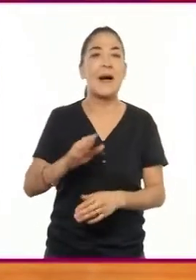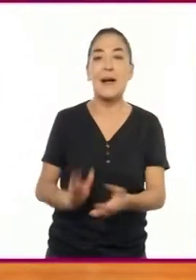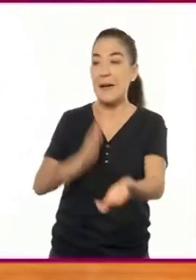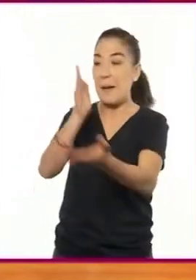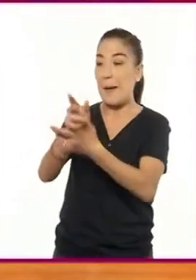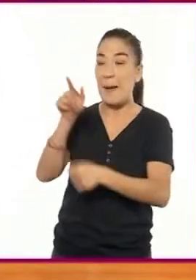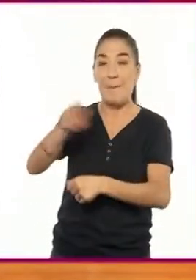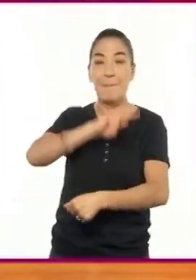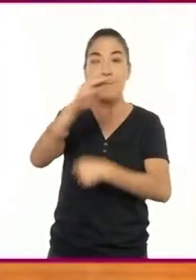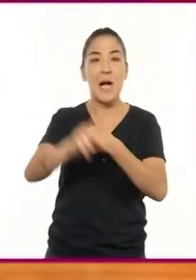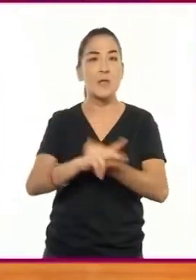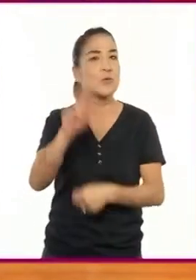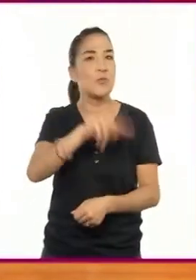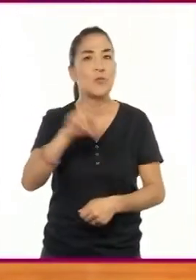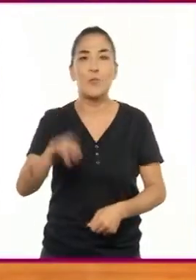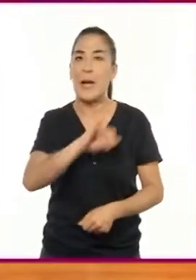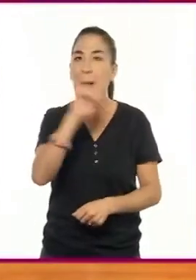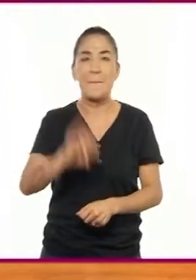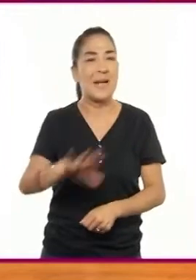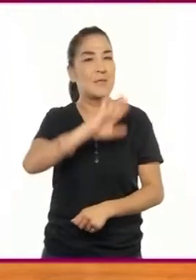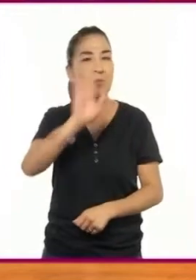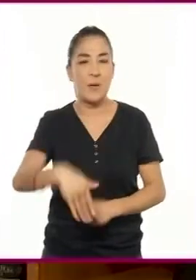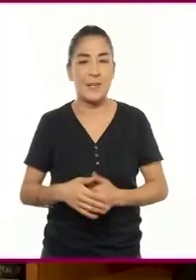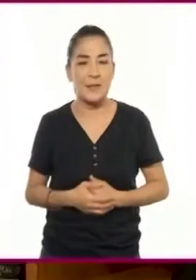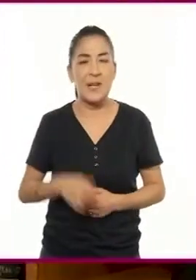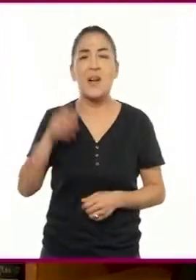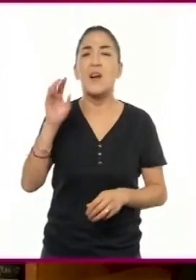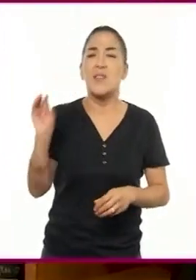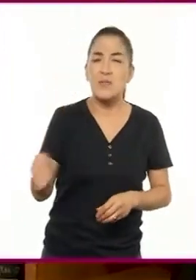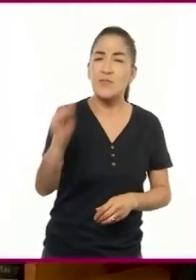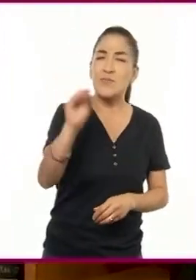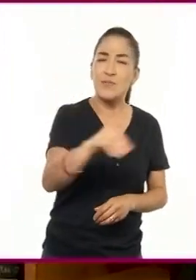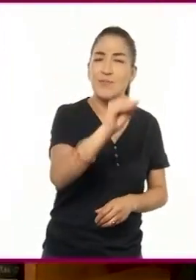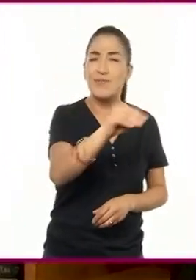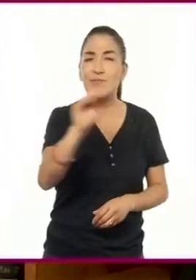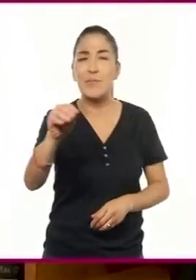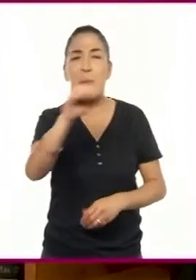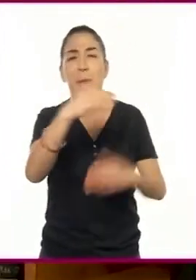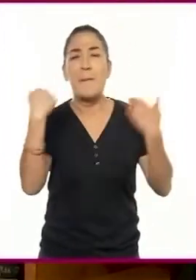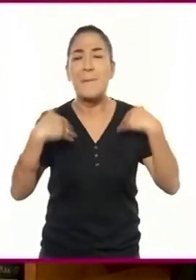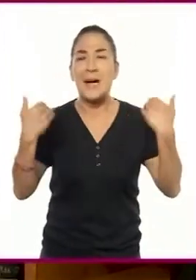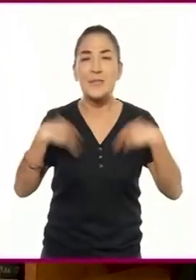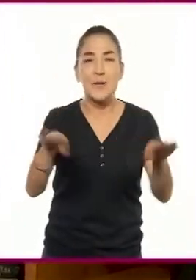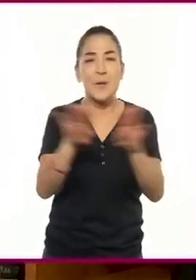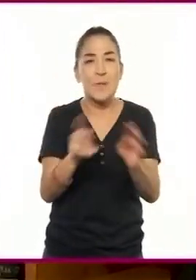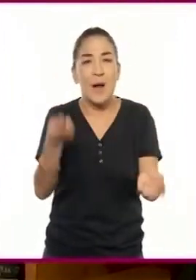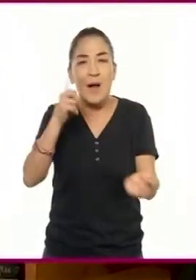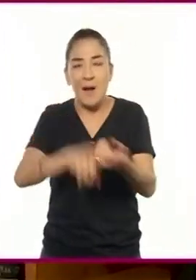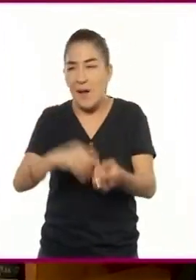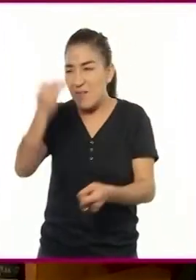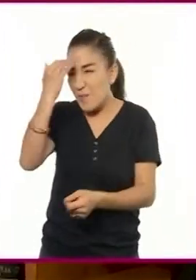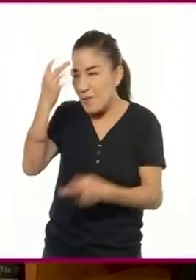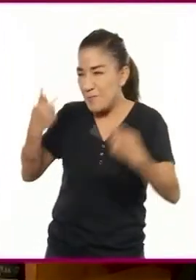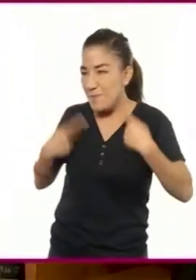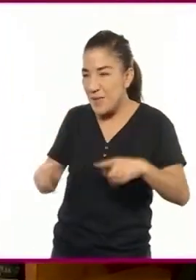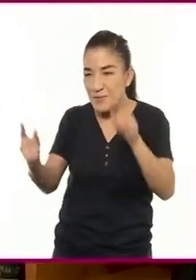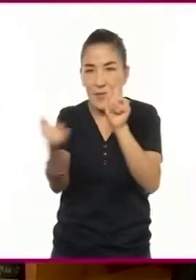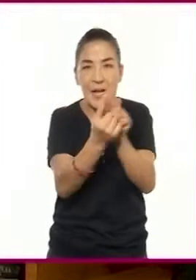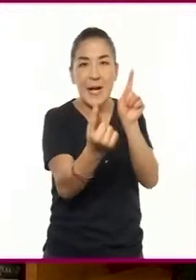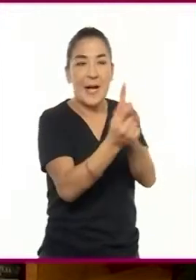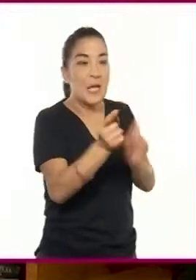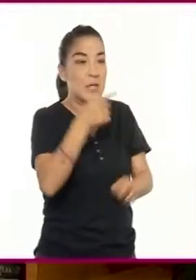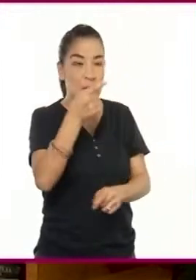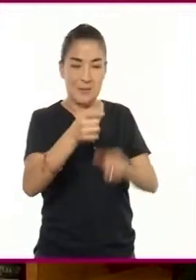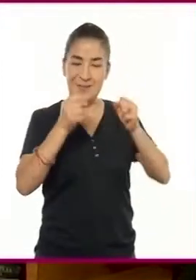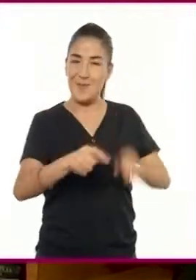muere. En su travesía, se tropieza con diferentes personajes que le prometen alargar su vida. Sin embargo,